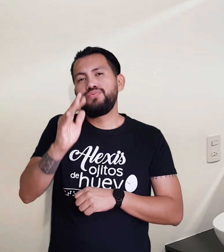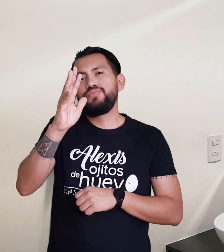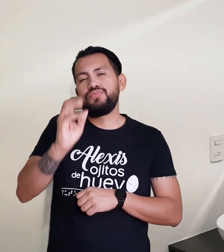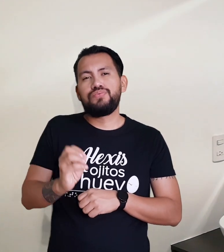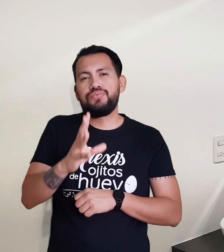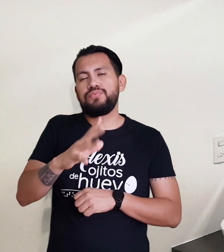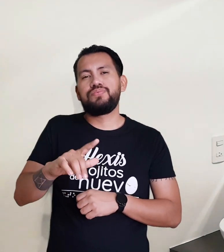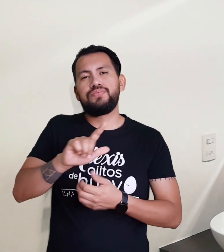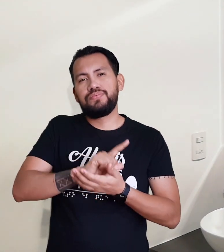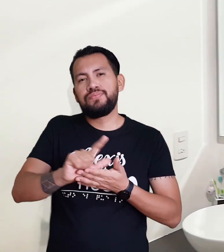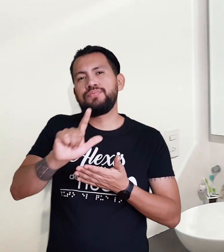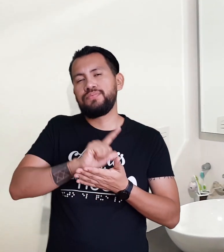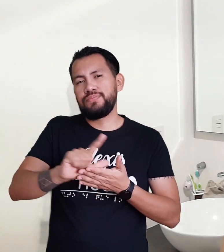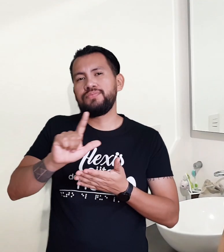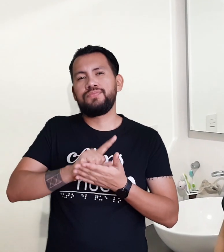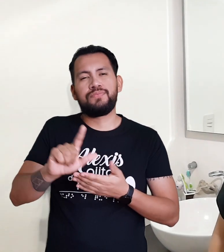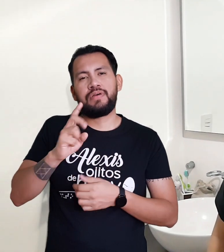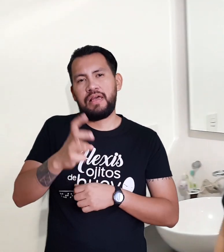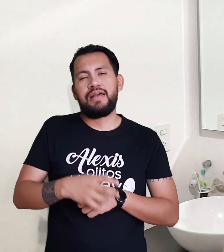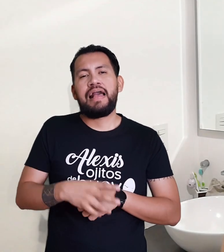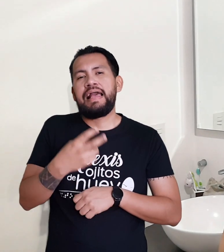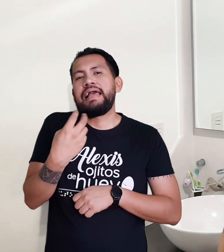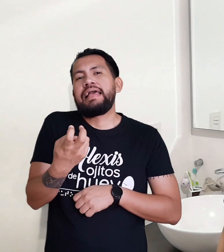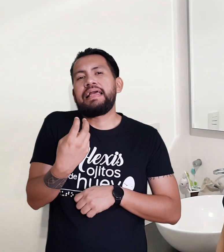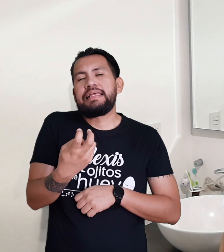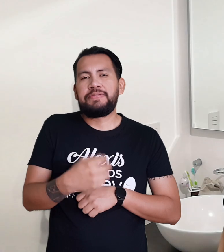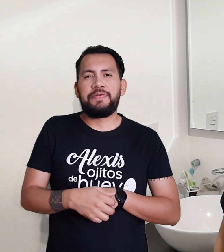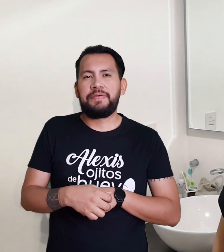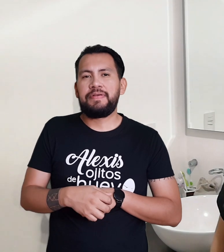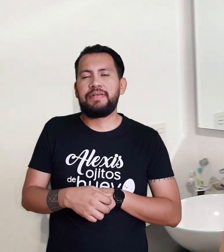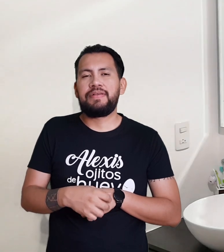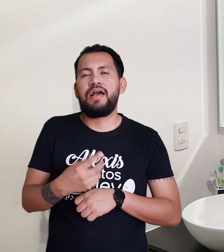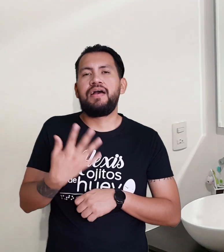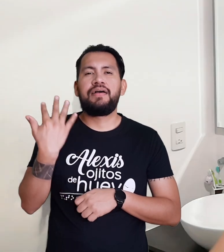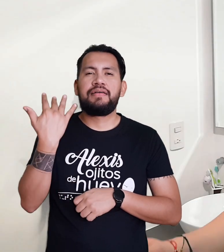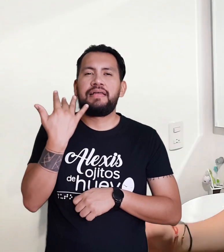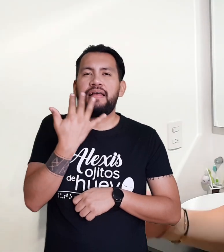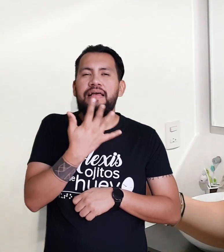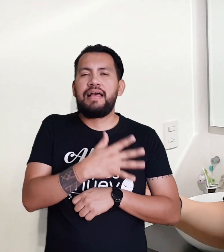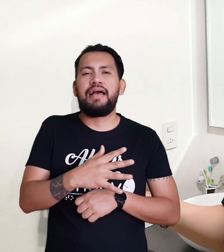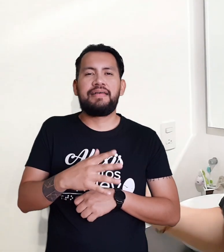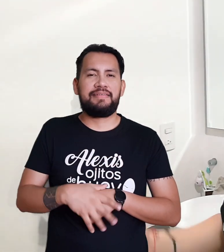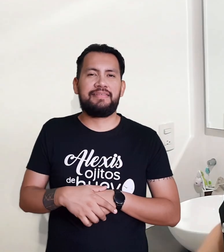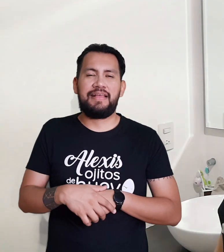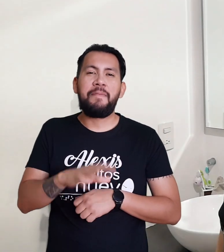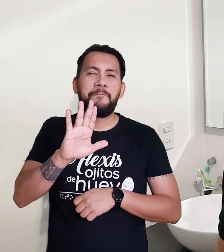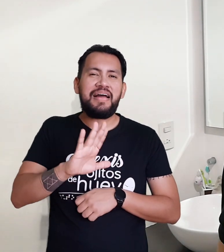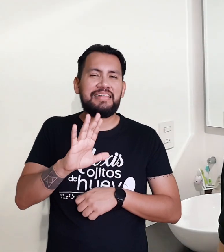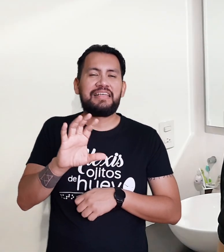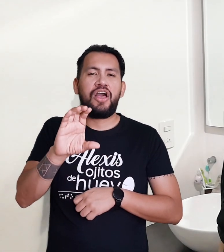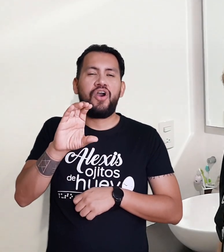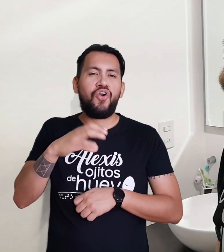Vámonos Suscríbete al canal Comparte Ya lo habíamos venido diciendo Síguenos en todas las redes sociales Que aparecen aquí Alexis